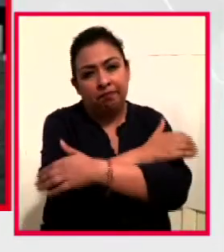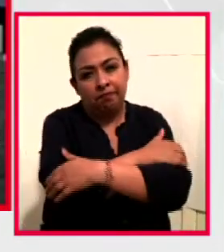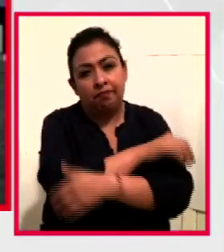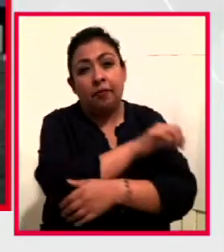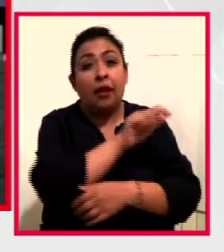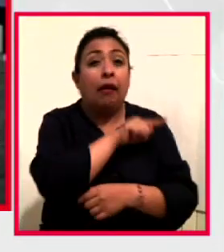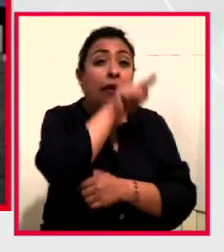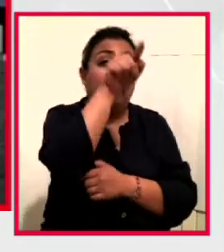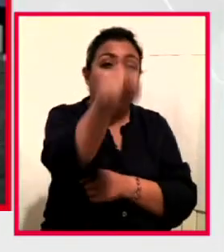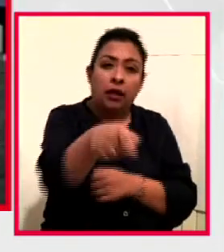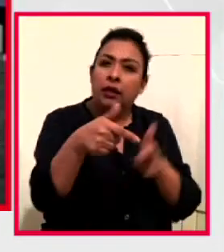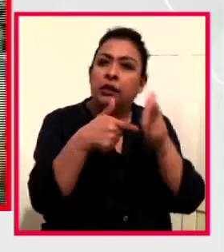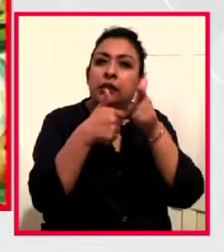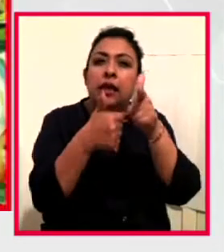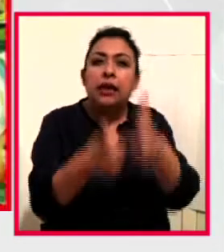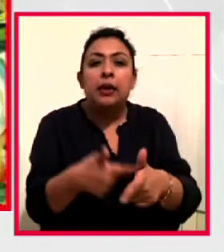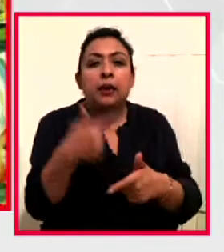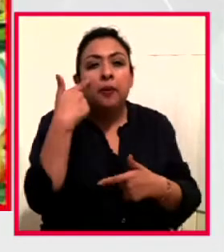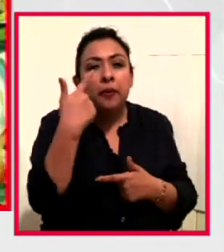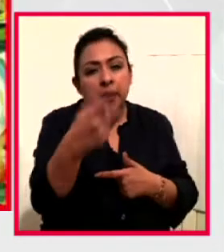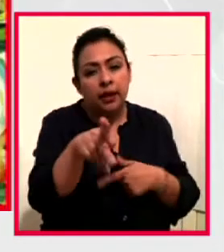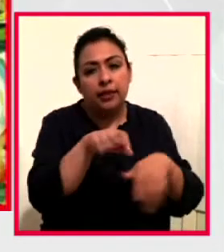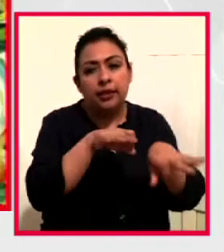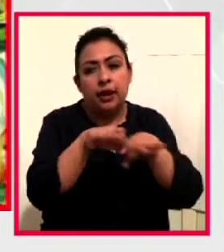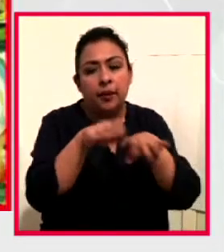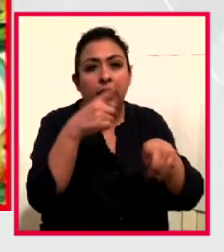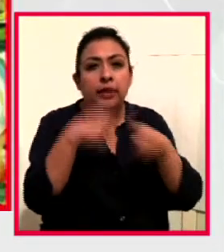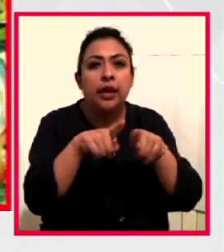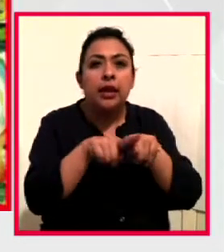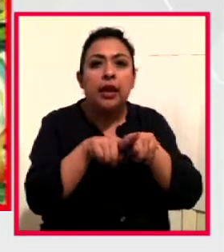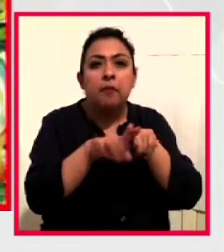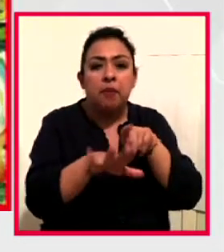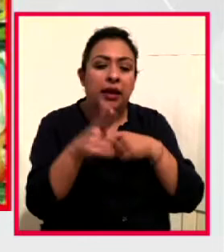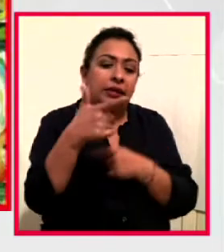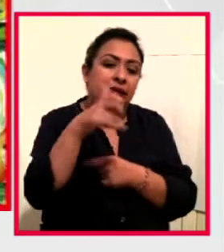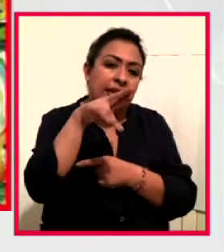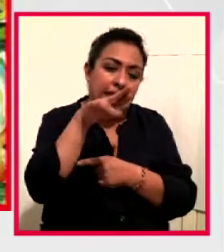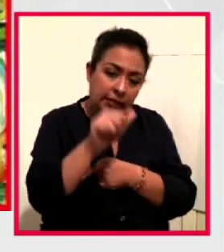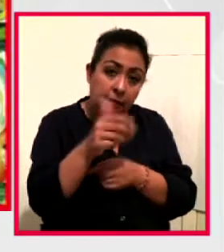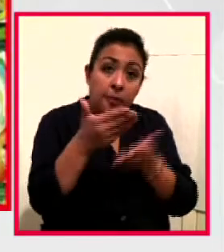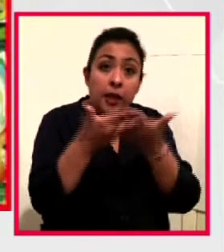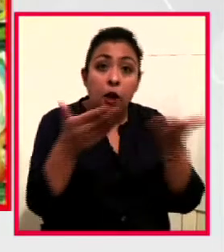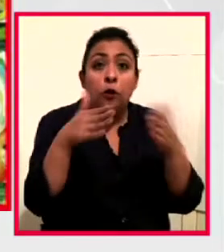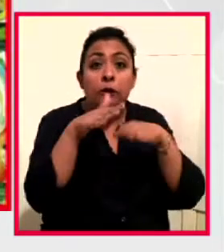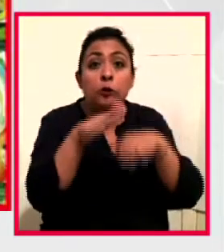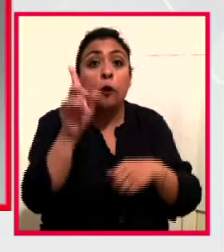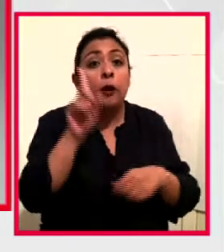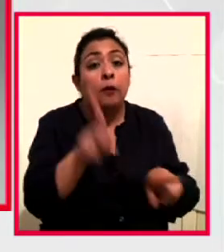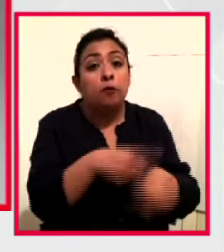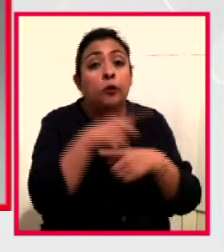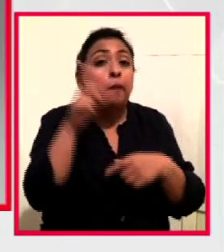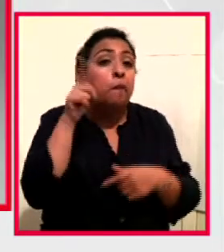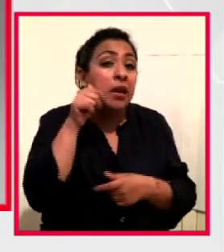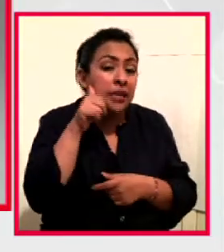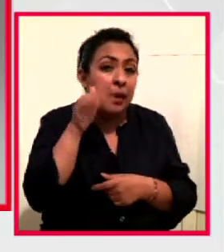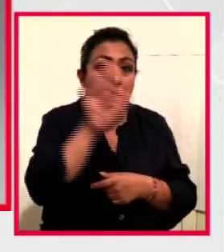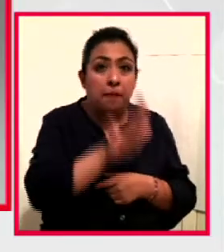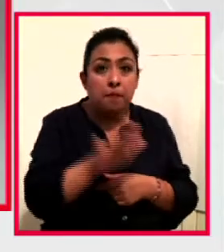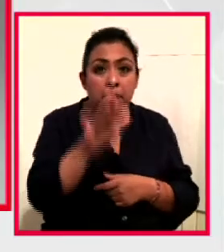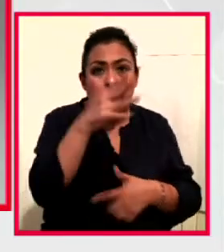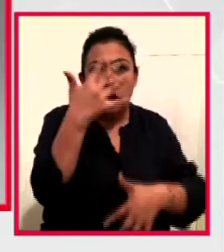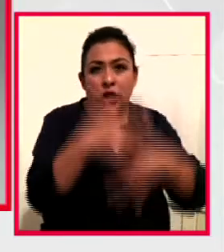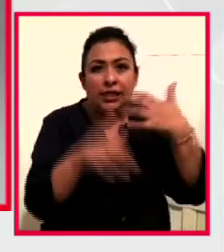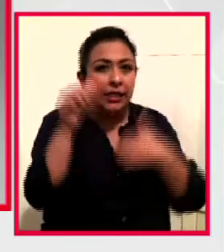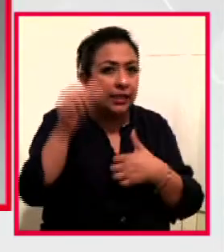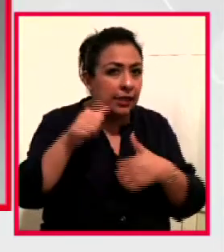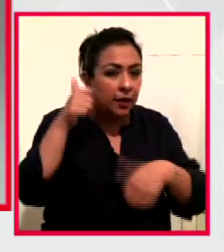allá y a seguir muy de cerca el trabajo de las hermanas García. Y a propósito de música, mañana miércoles 15 de abril no se pierdan a